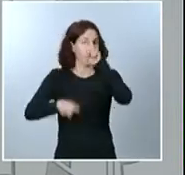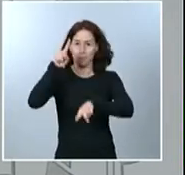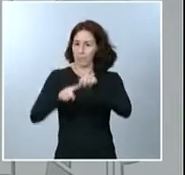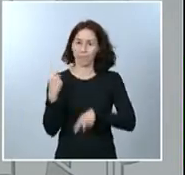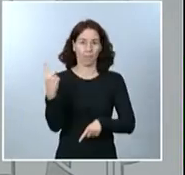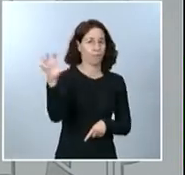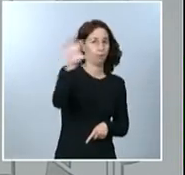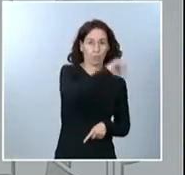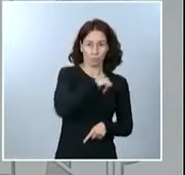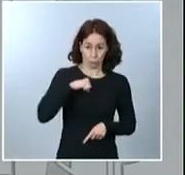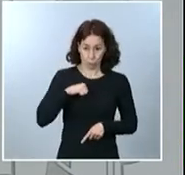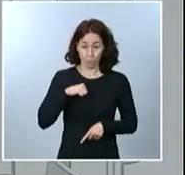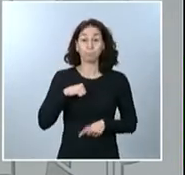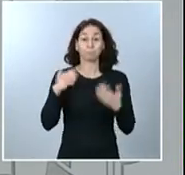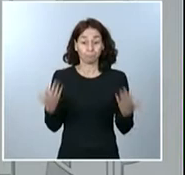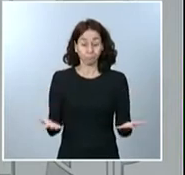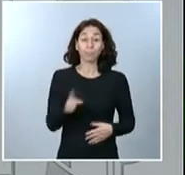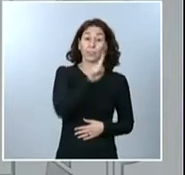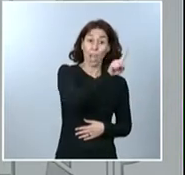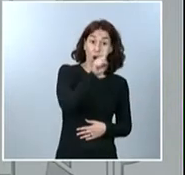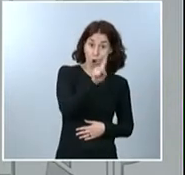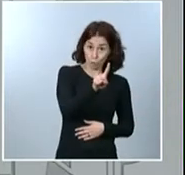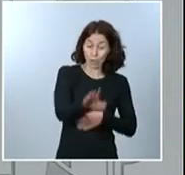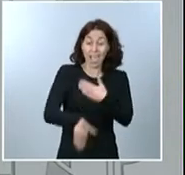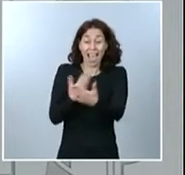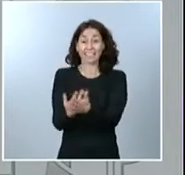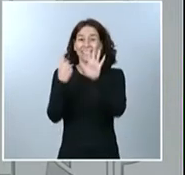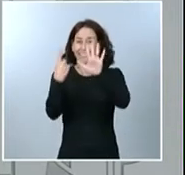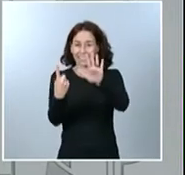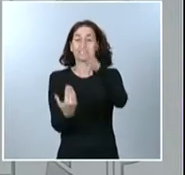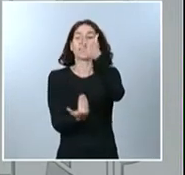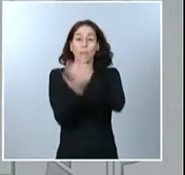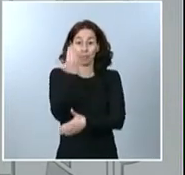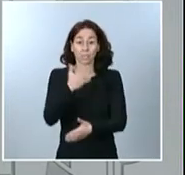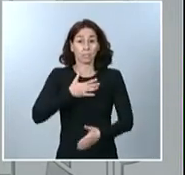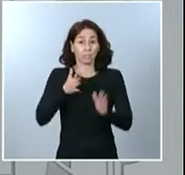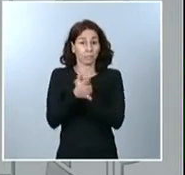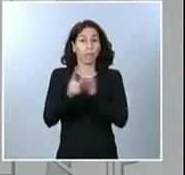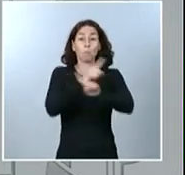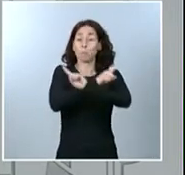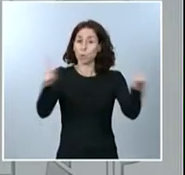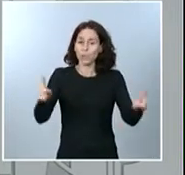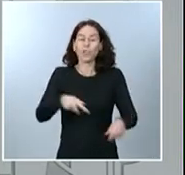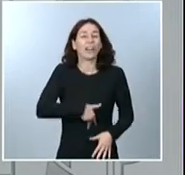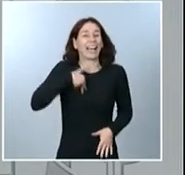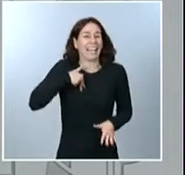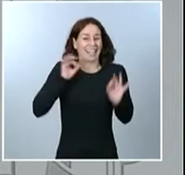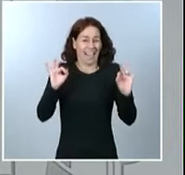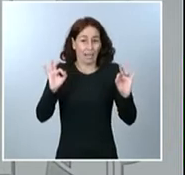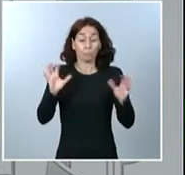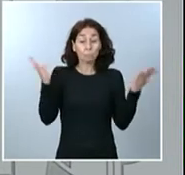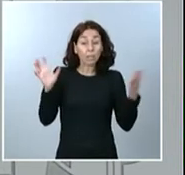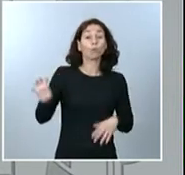prohibición general será de 11 a 6 de la mañana, pero sí las comunidades autónomas podrán modular, en función de unas horquillas